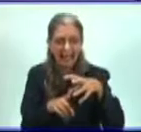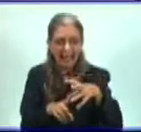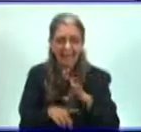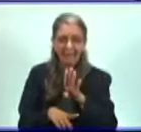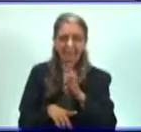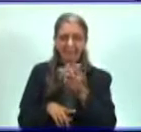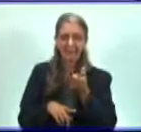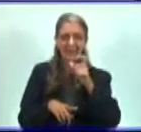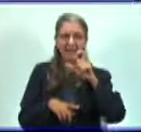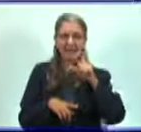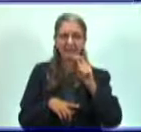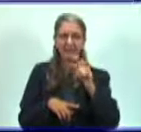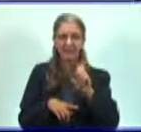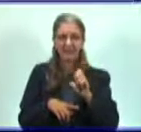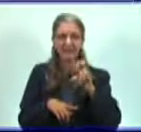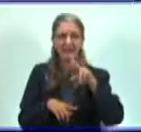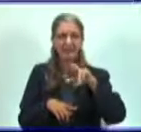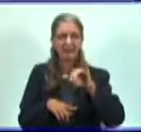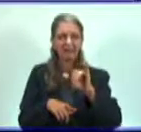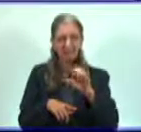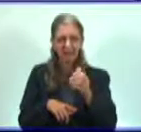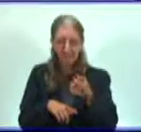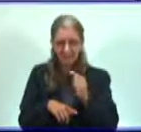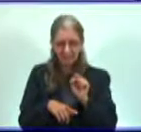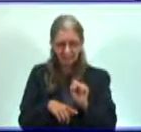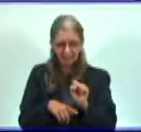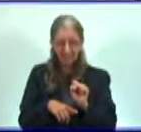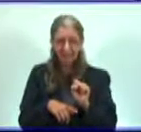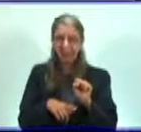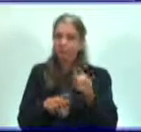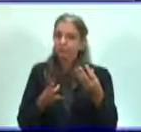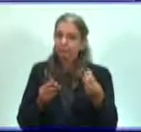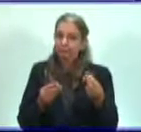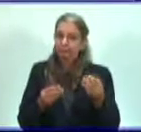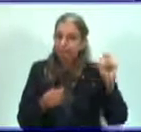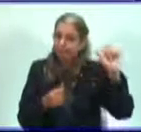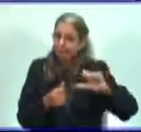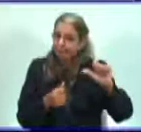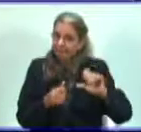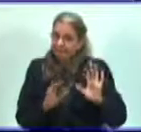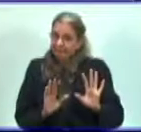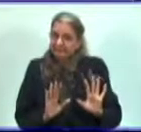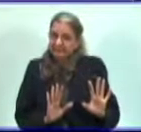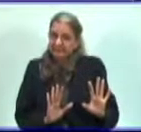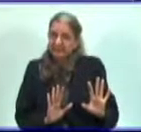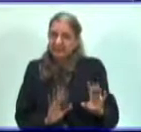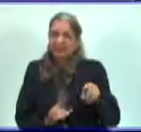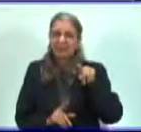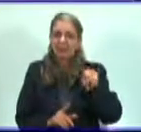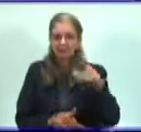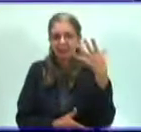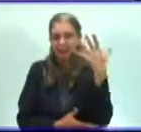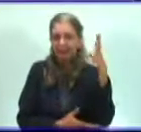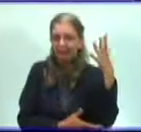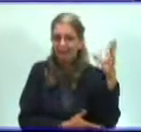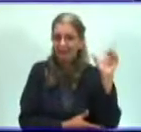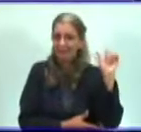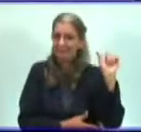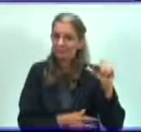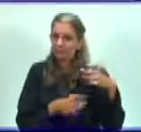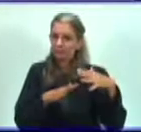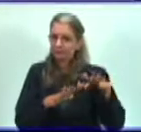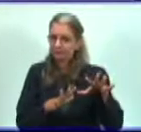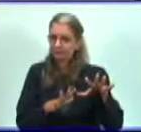causa grandes daños y grandes perjuicios, fundamentalmente a las plantas. No lo